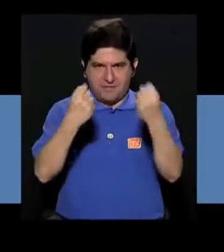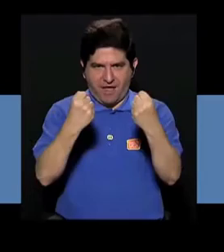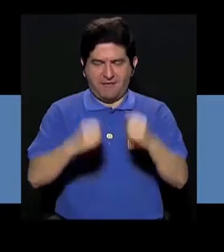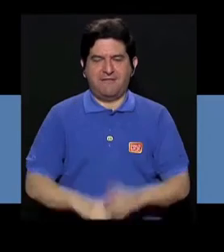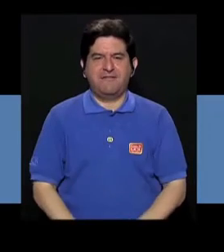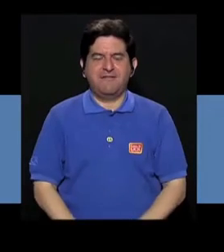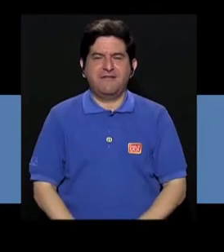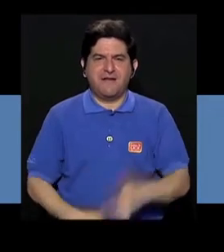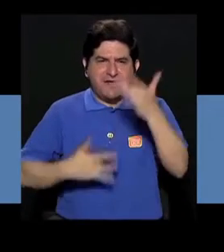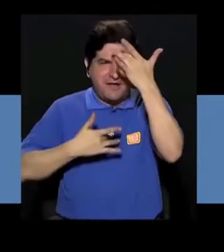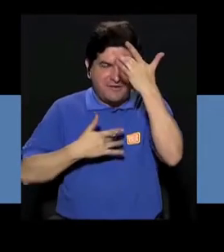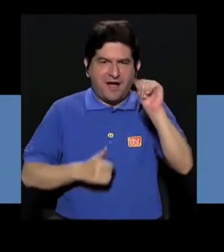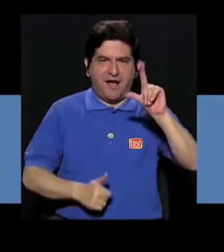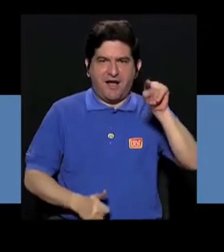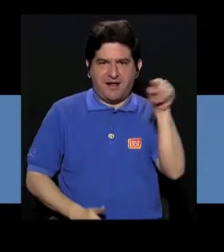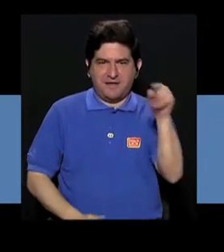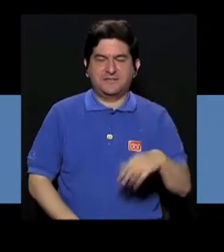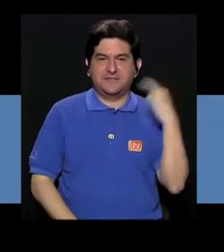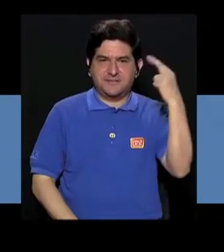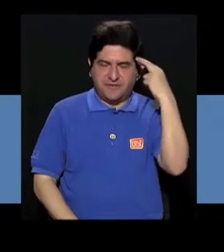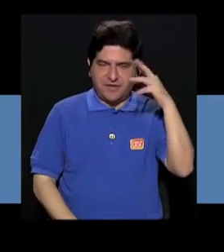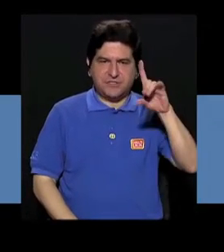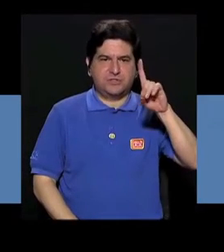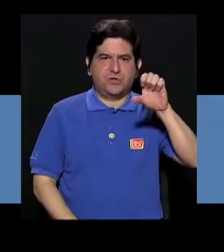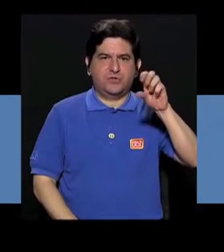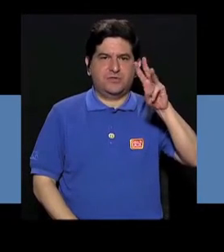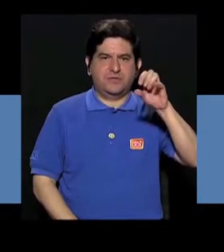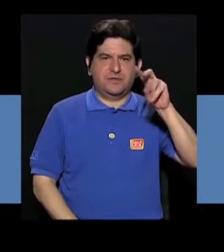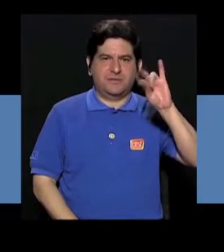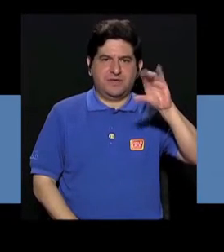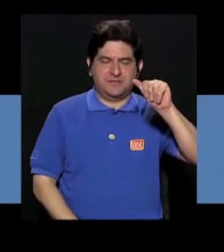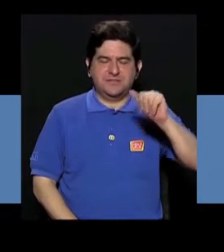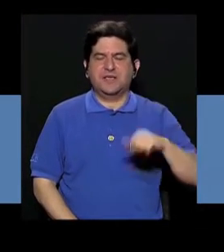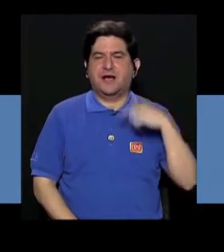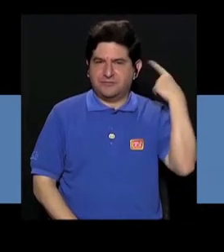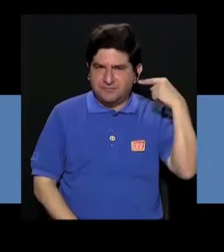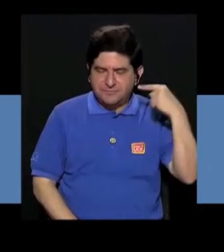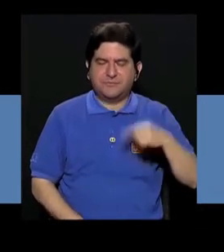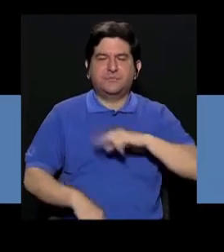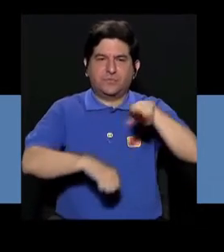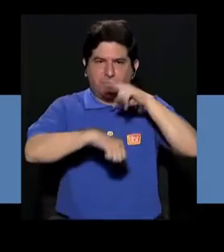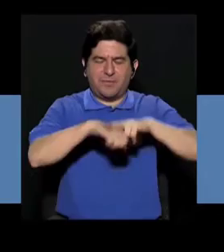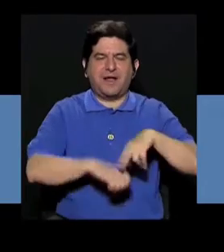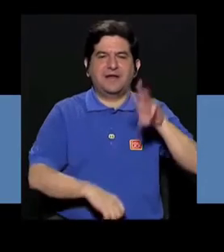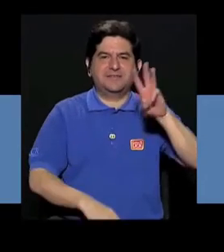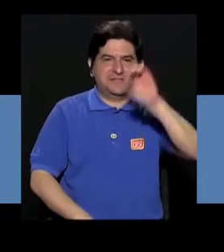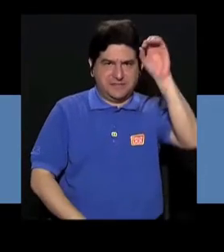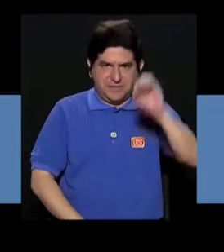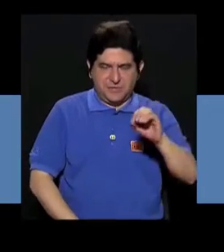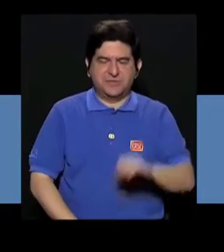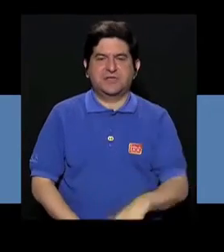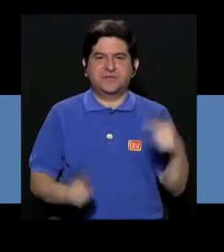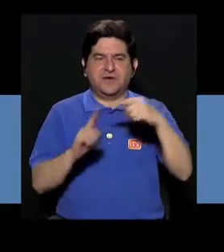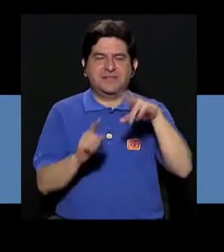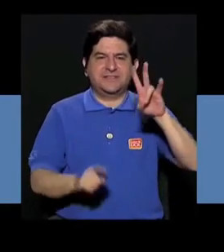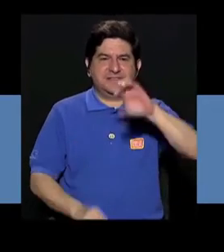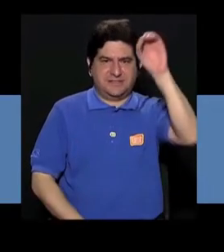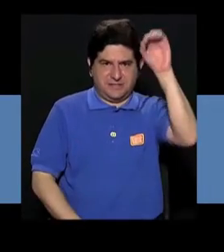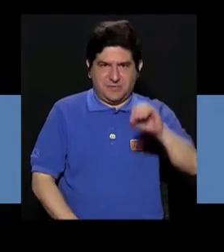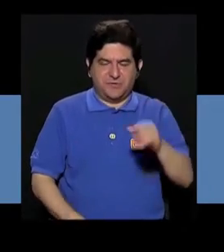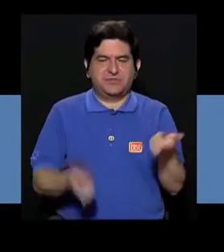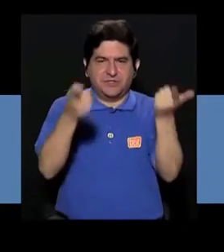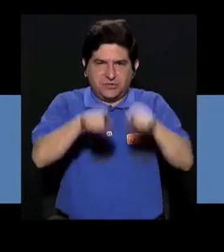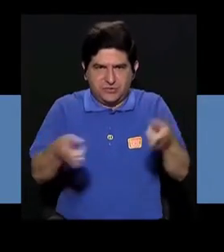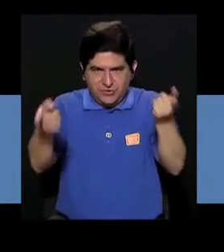Mundial de la Salud, la enfermedad de Alzheimer es la causa de demencia más común y acapara entre un 60% y un